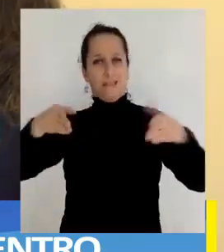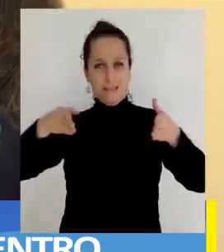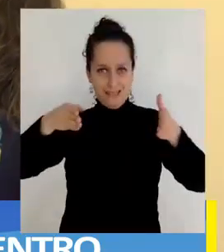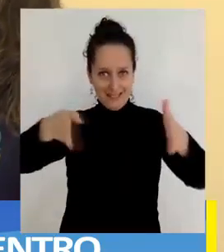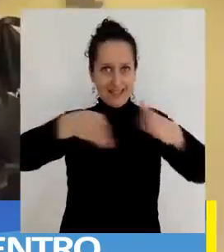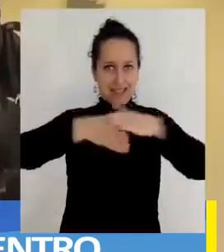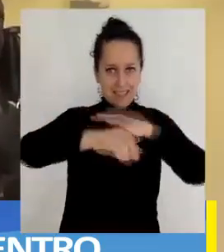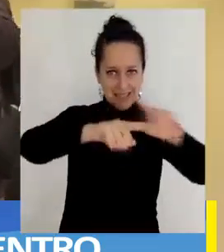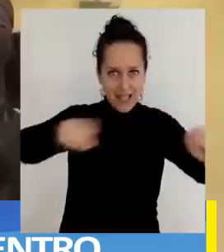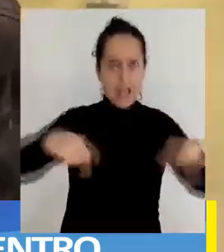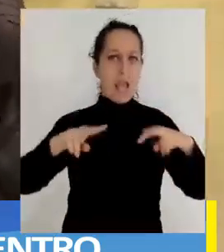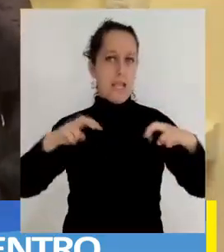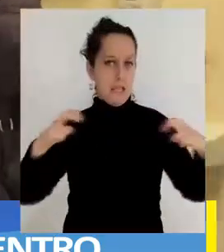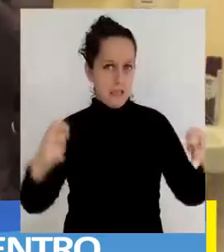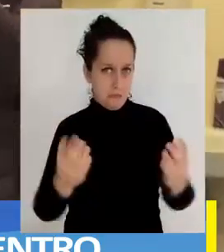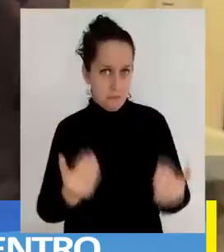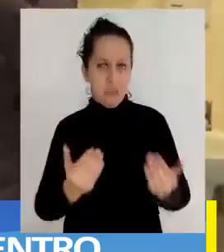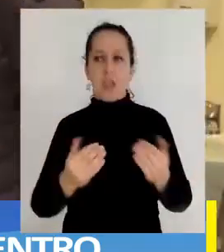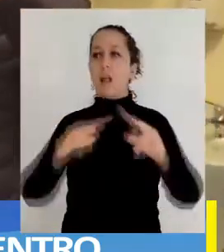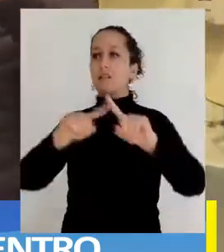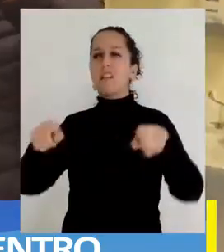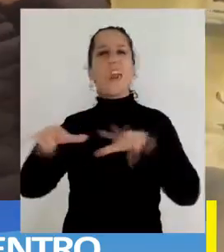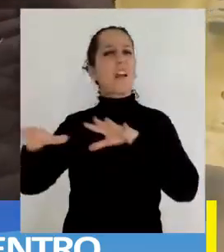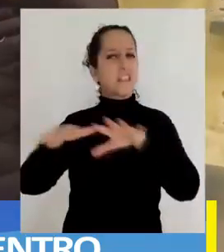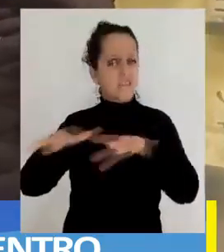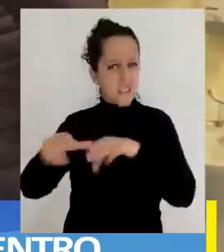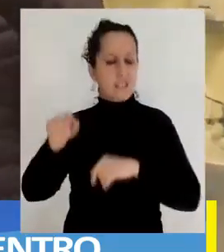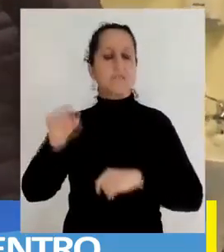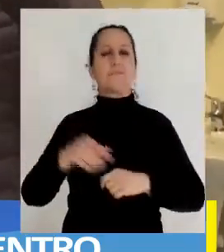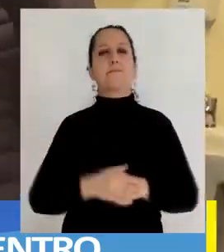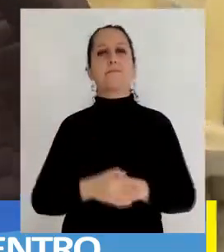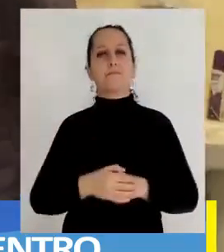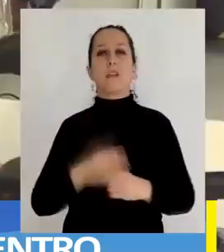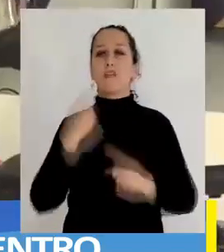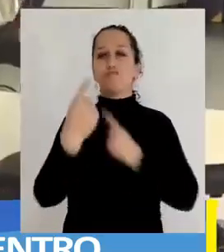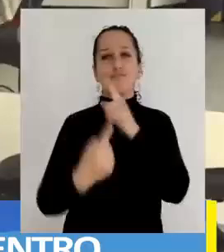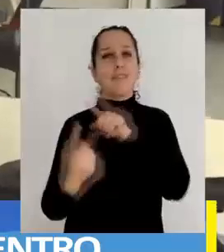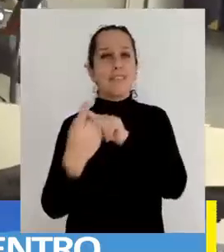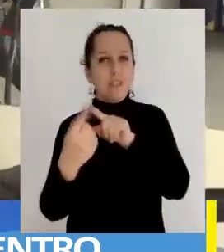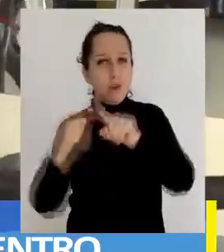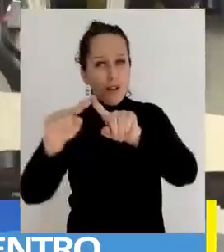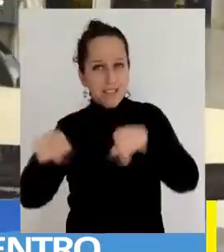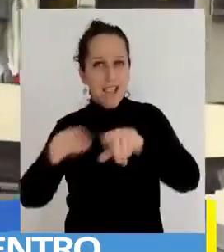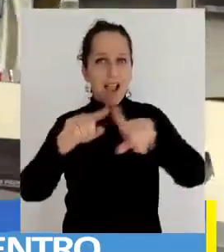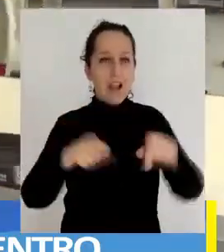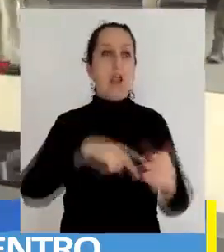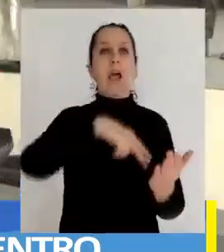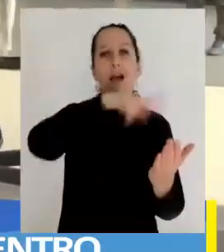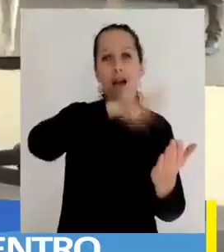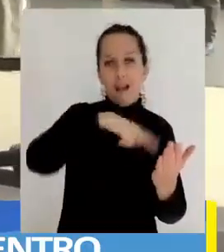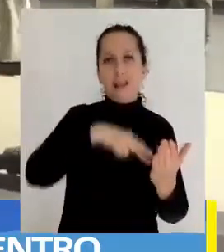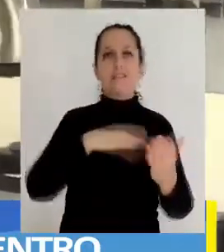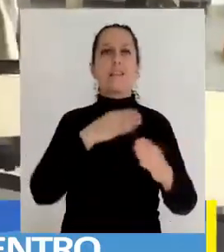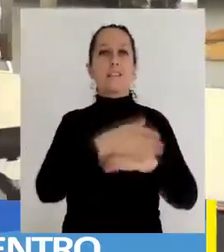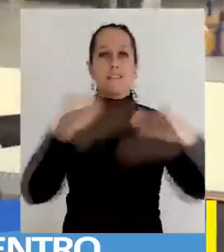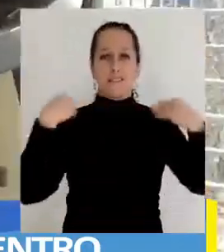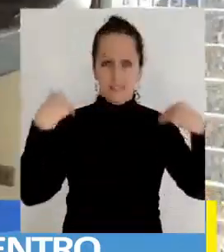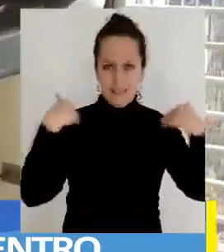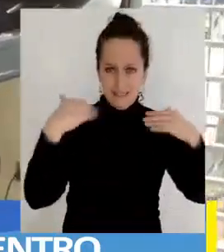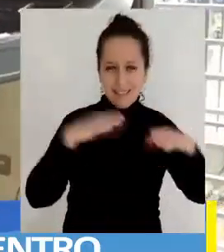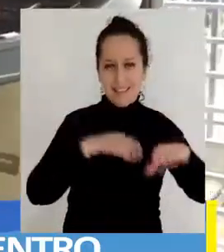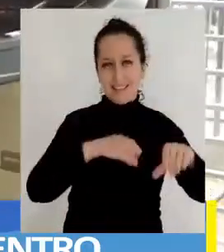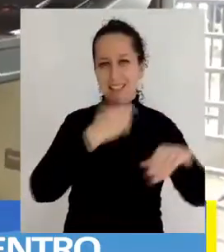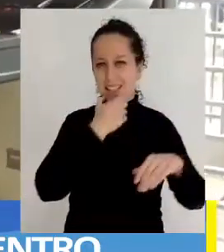hall de acceso, sala de espera, sala multiguso, sala de atención individual, salas de arte y de terapia